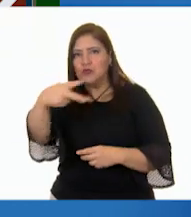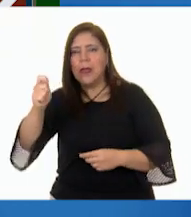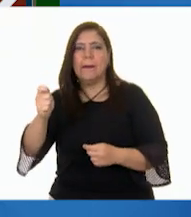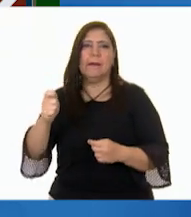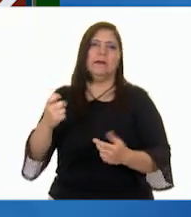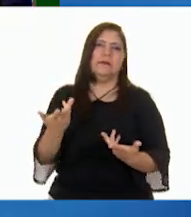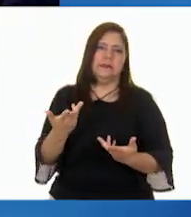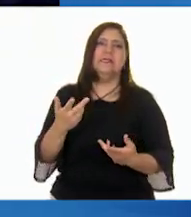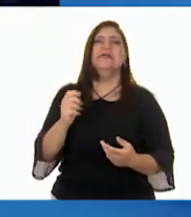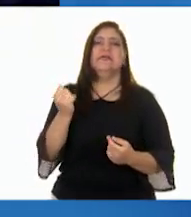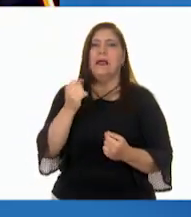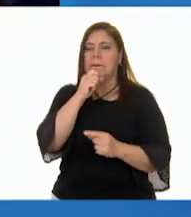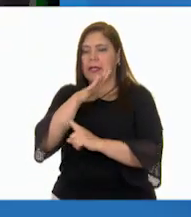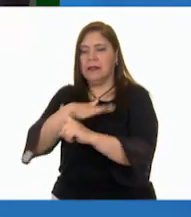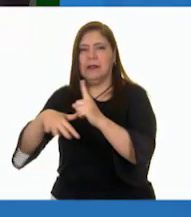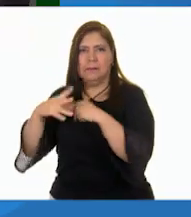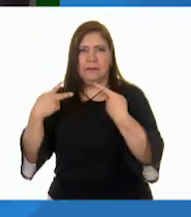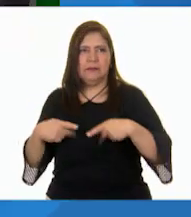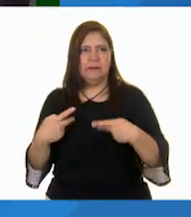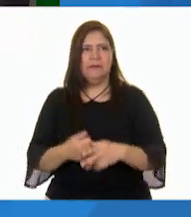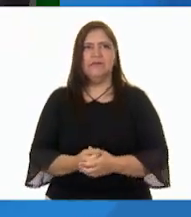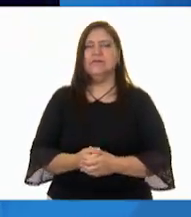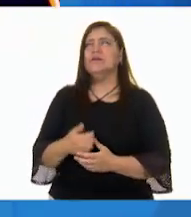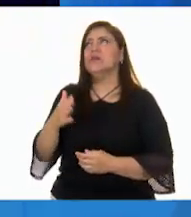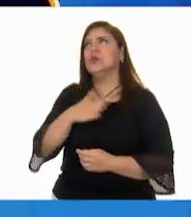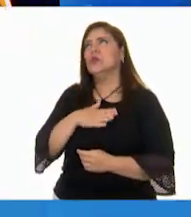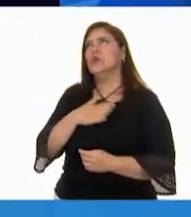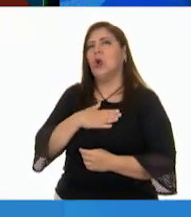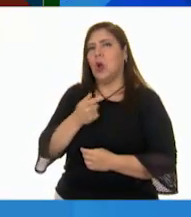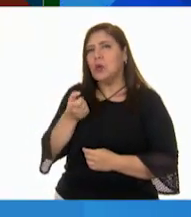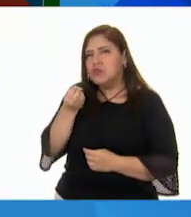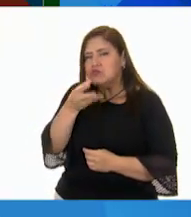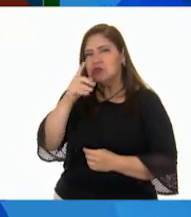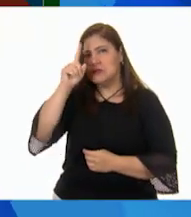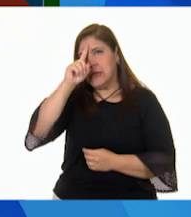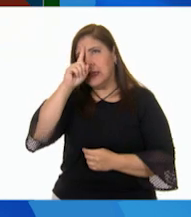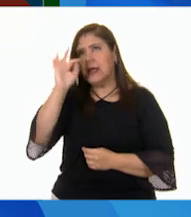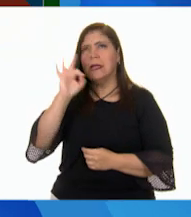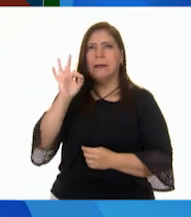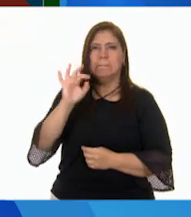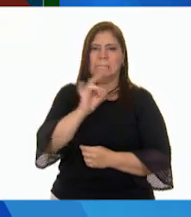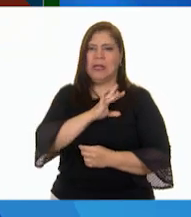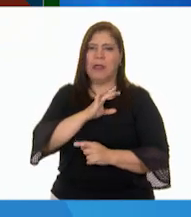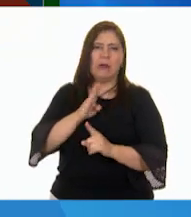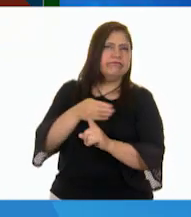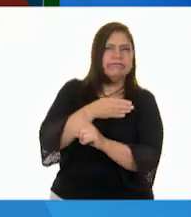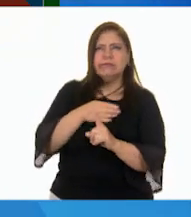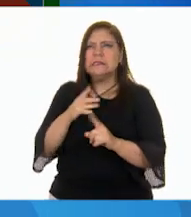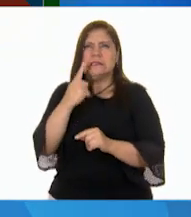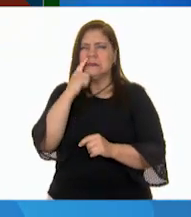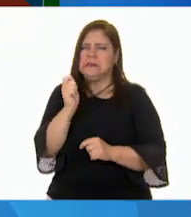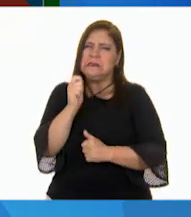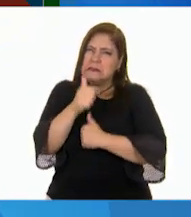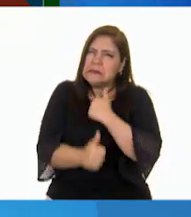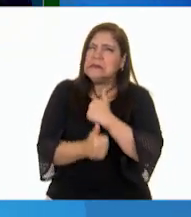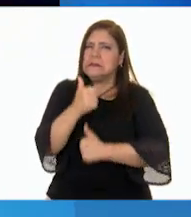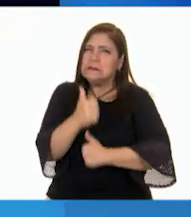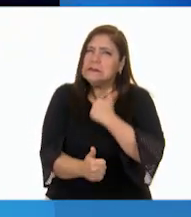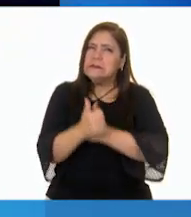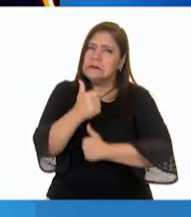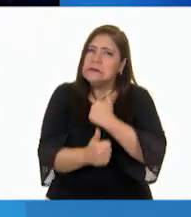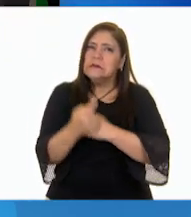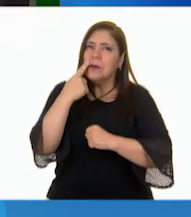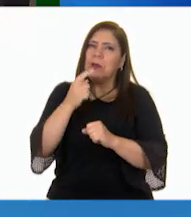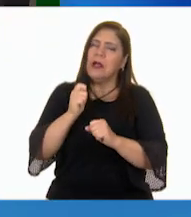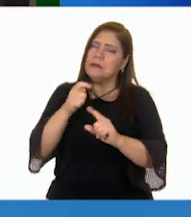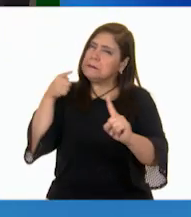gente que los rodea. Yo tratando de esquivar esos miedos y seguir adelante y le verán cosas